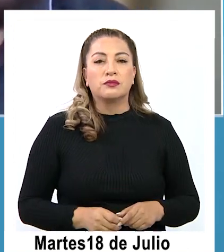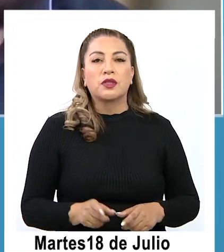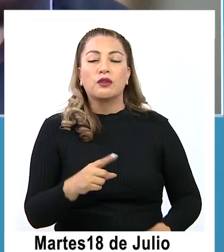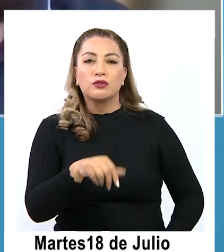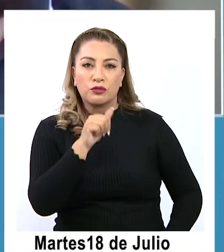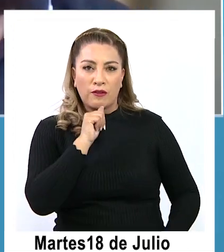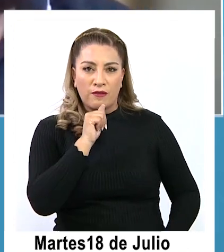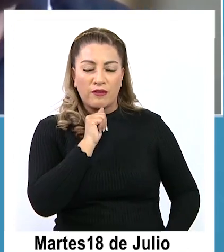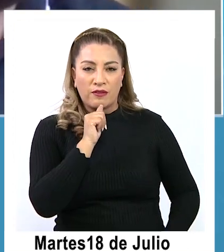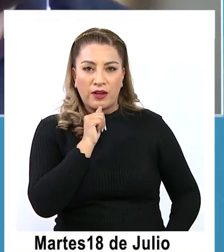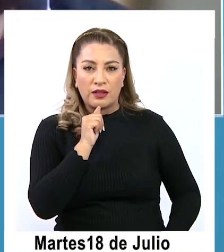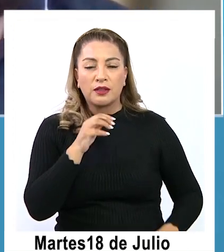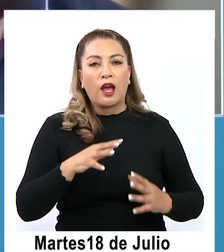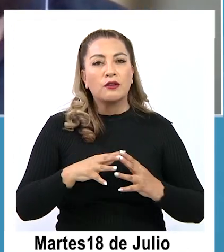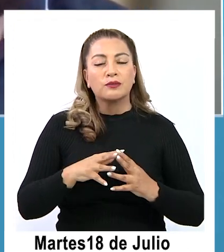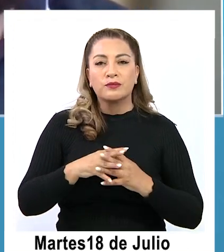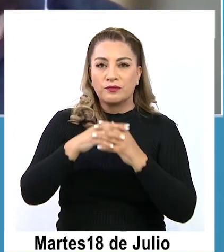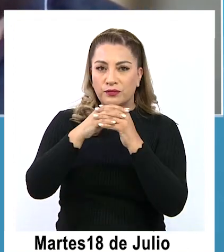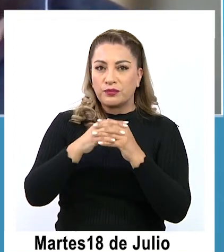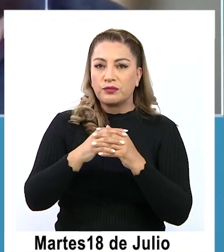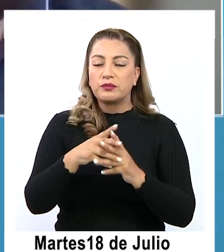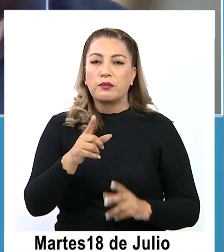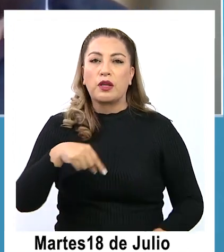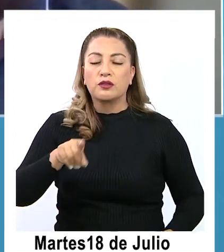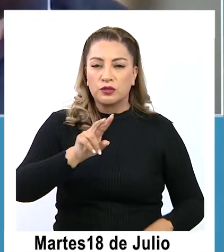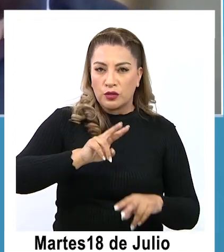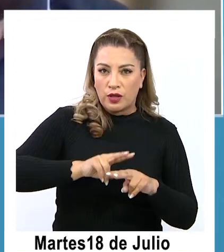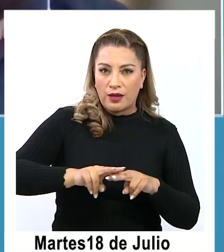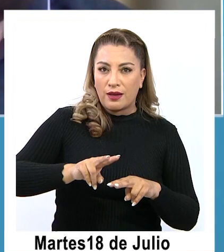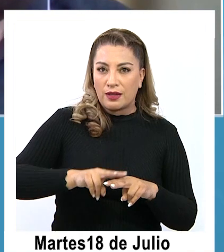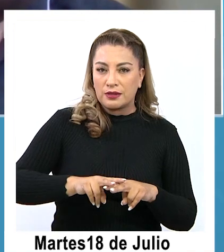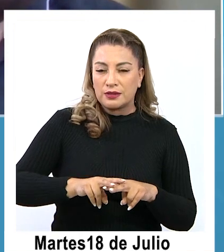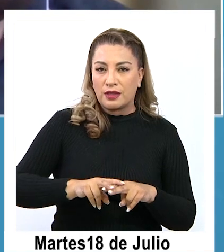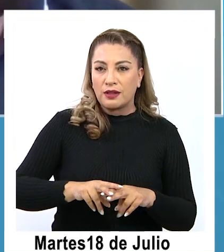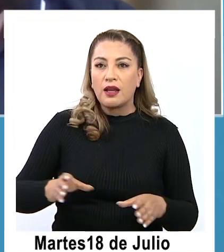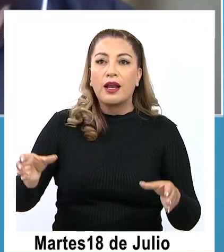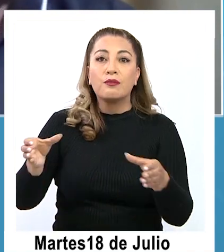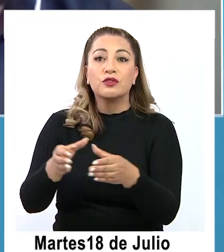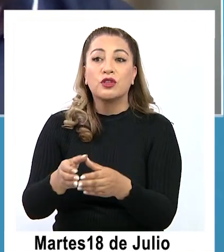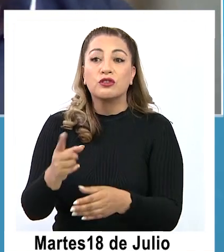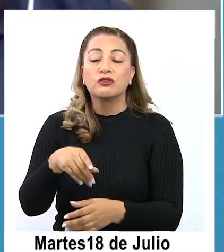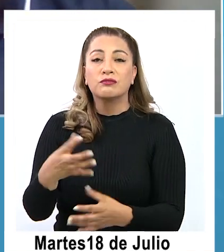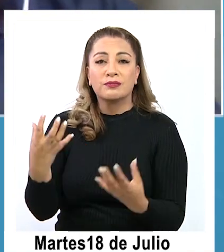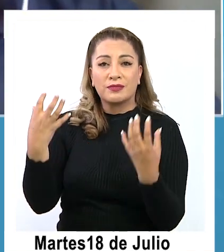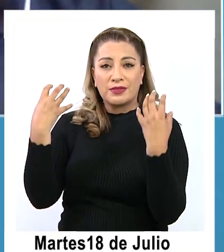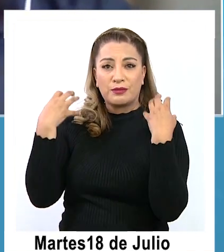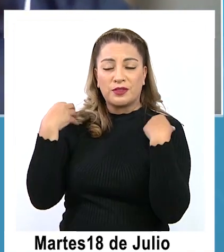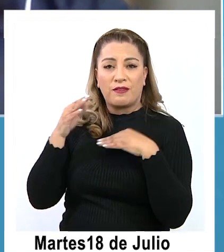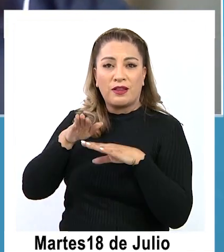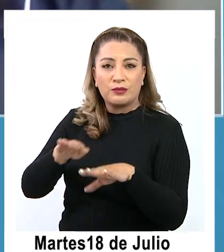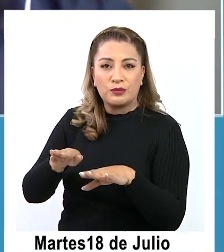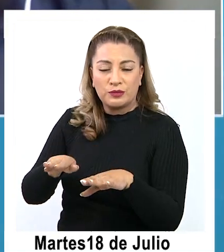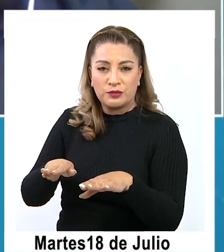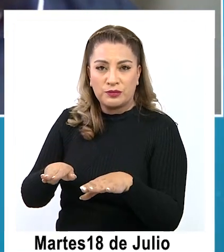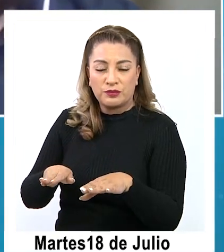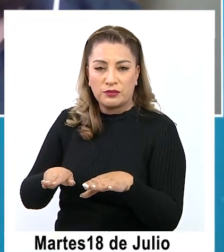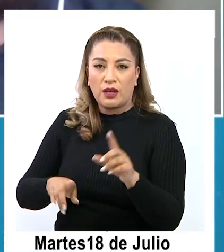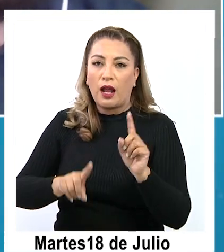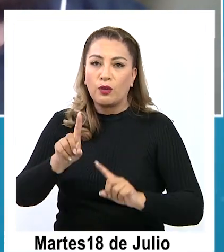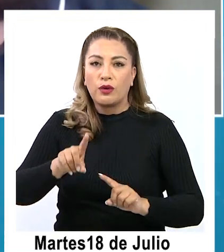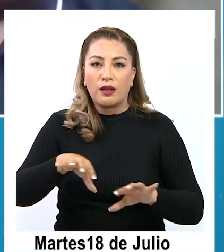faltan este fortalecimiento para poder llegar a ese mercado y hacernos cargo de las